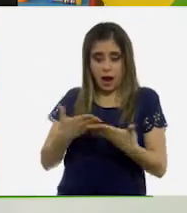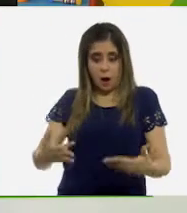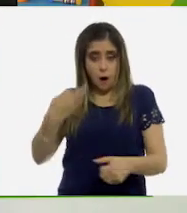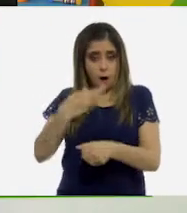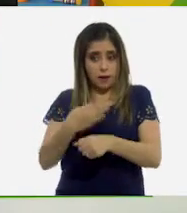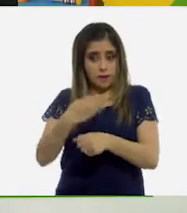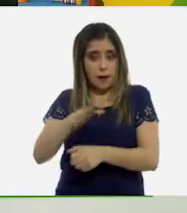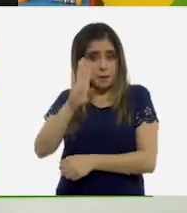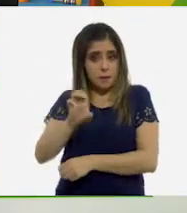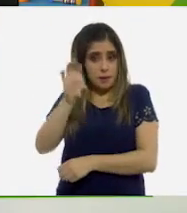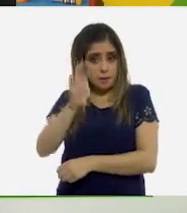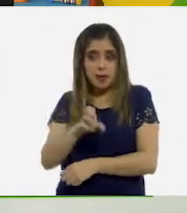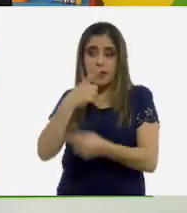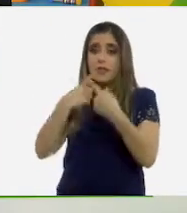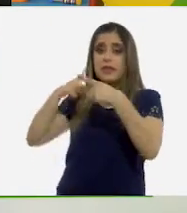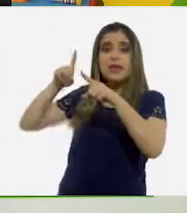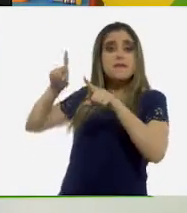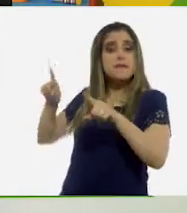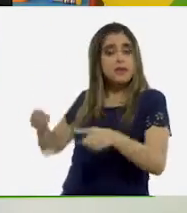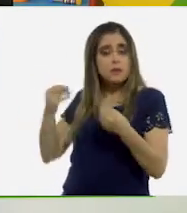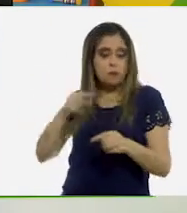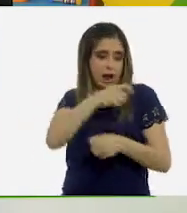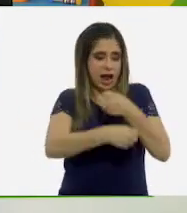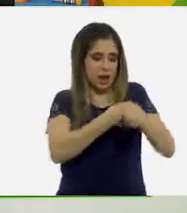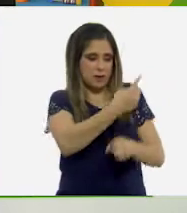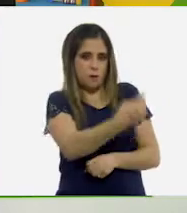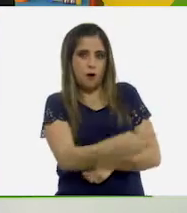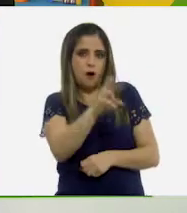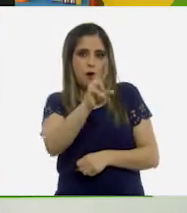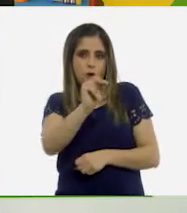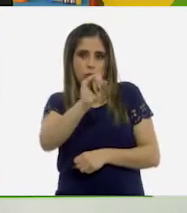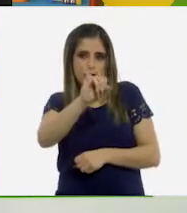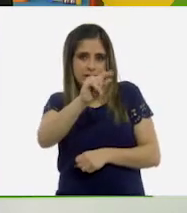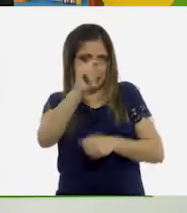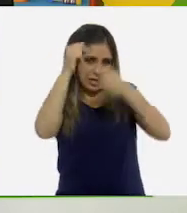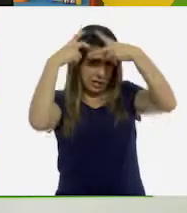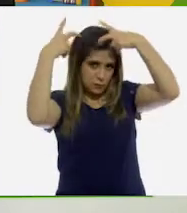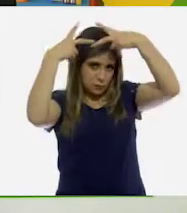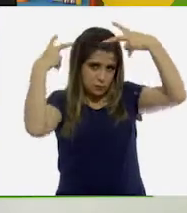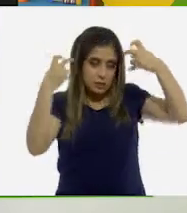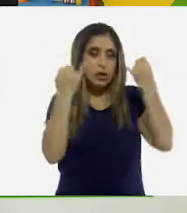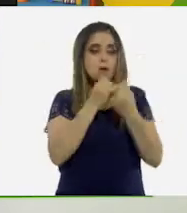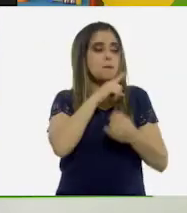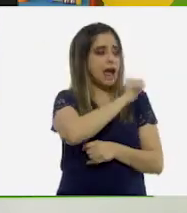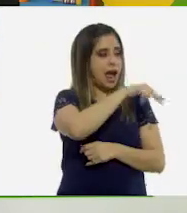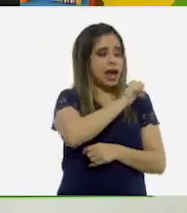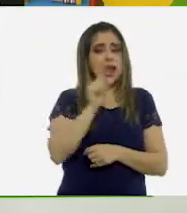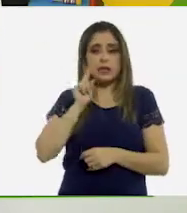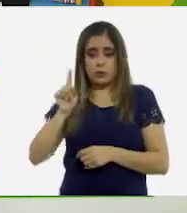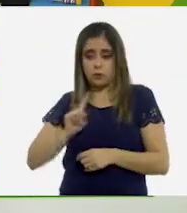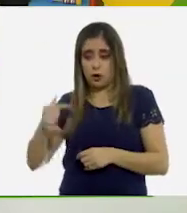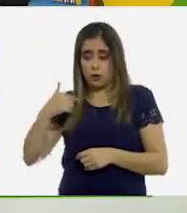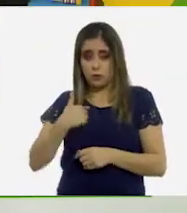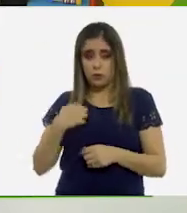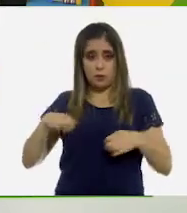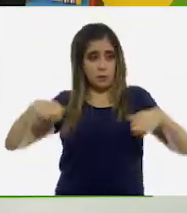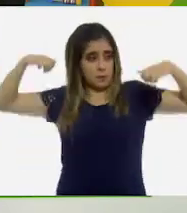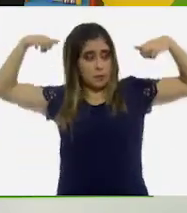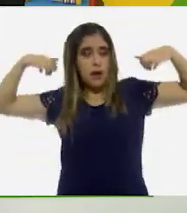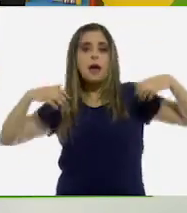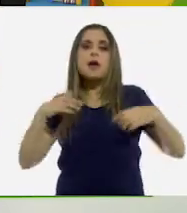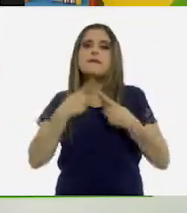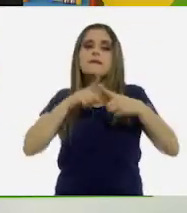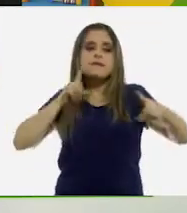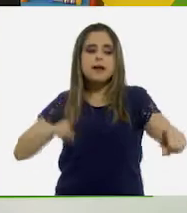de las niñas o niños de la edad de Rosita y a diferencia de adultos como Ana y yo. Vamos a ver otro